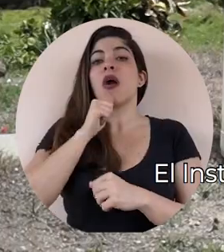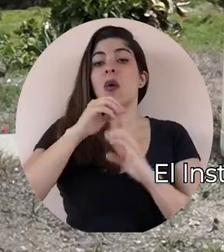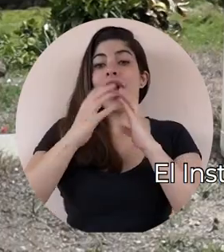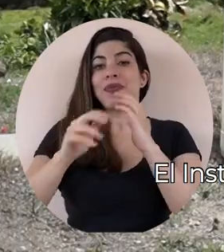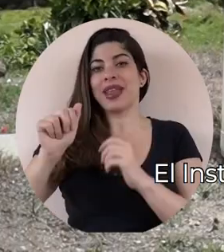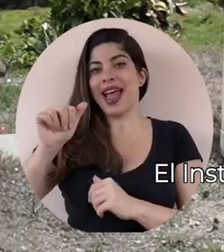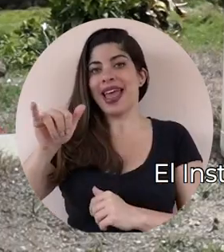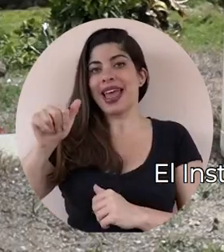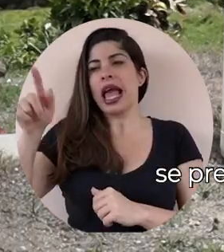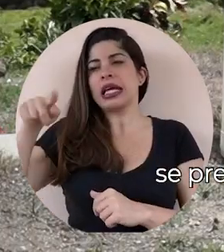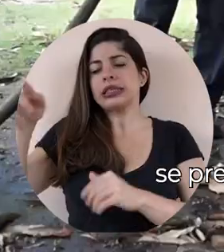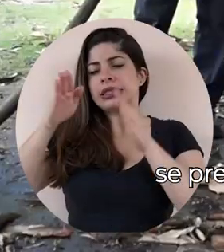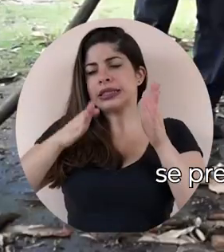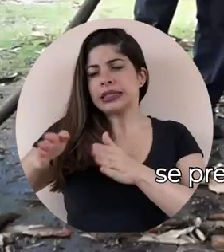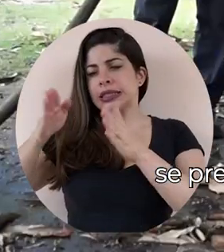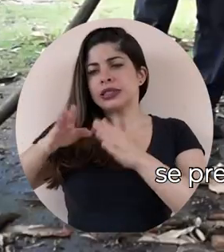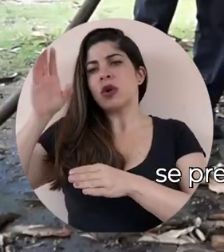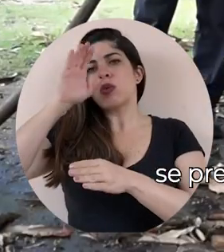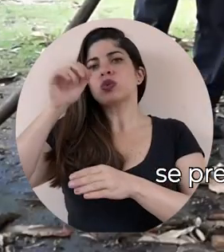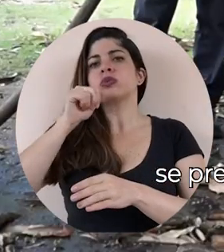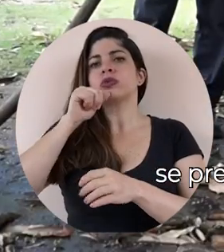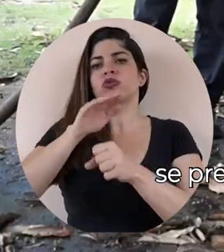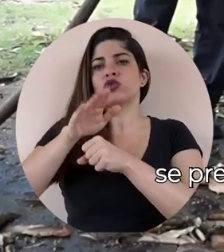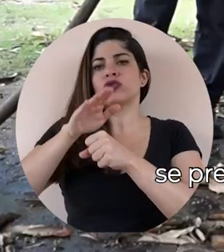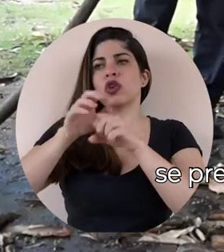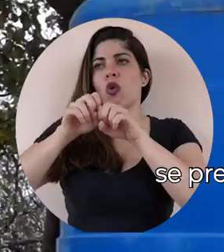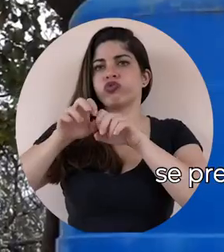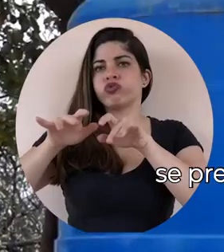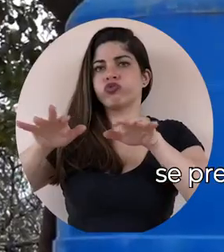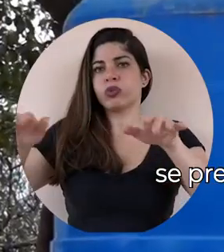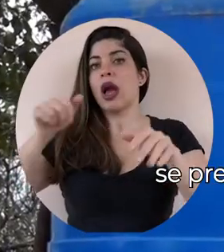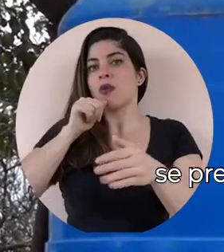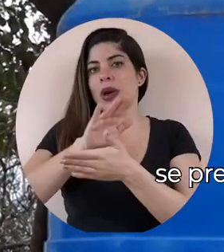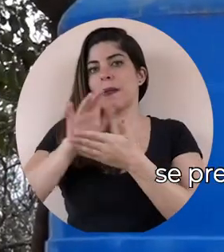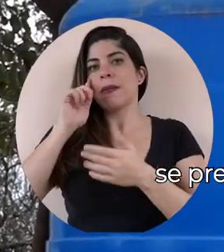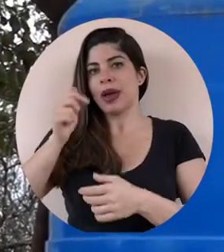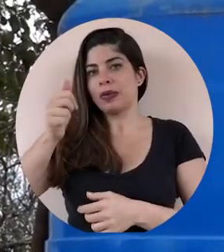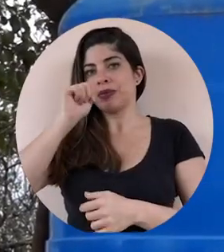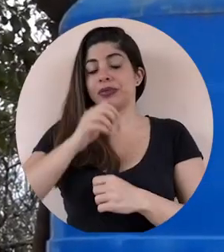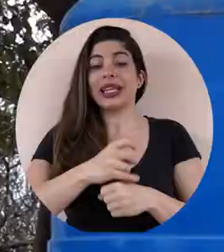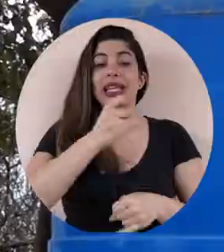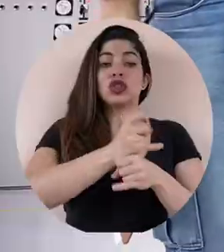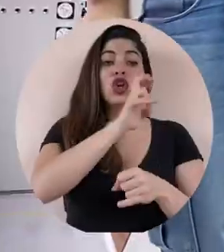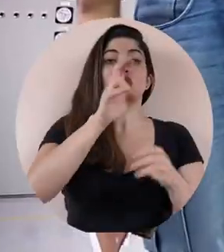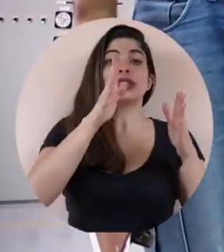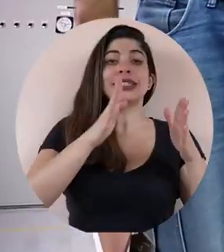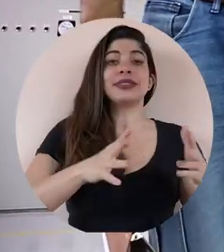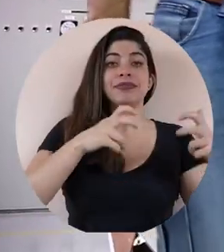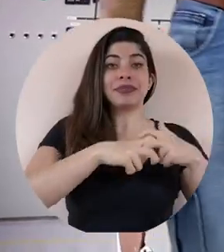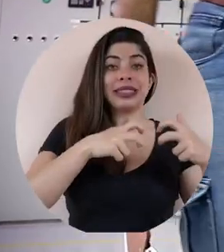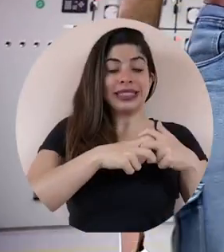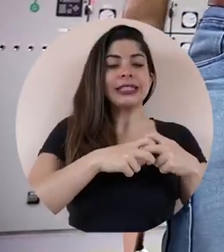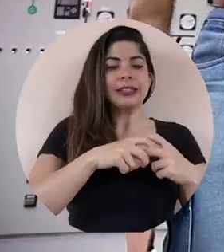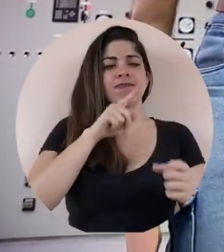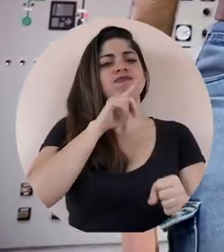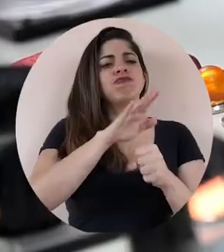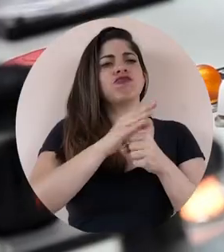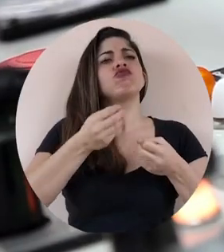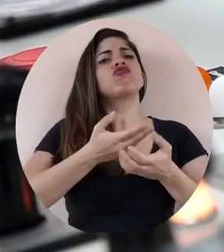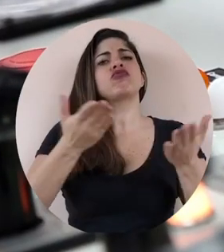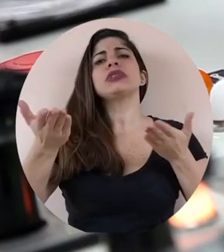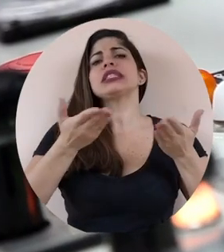Acueductos y Alcantarillados se prepara para garantizar el suministro de agua potable. El Instituto Costarricense de Electricidad